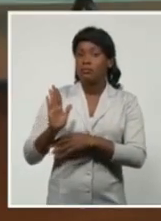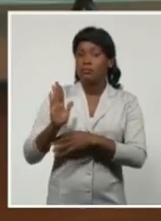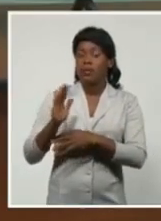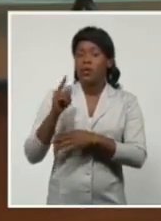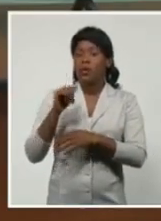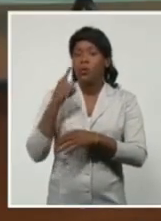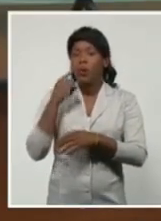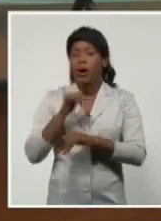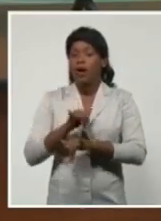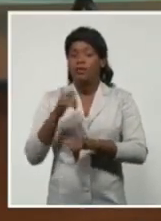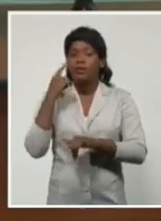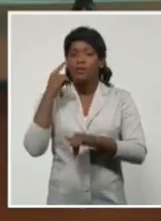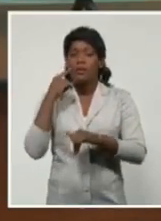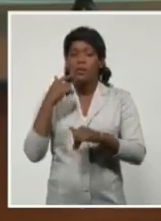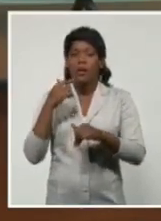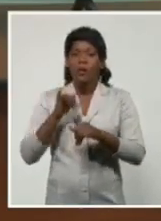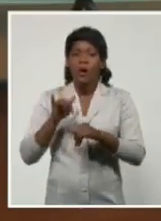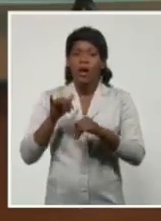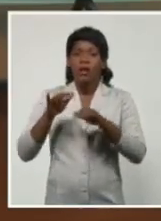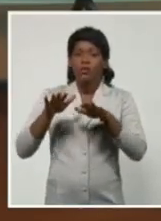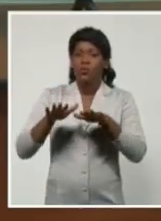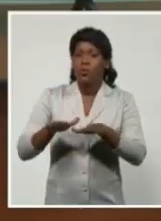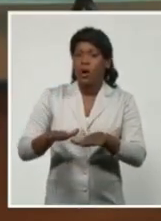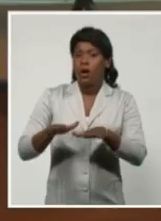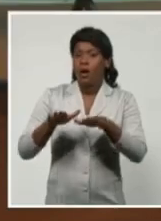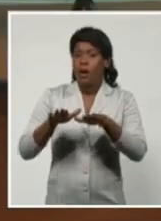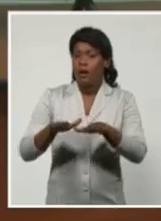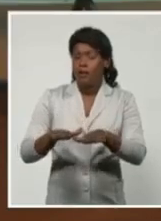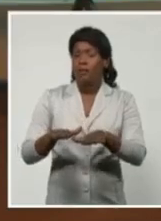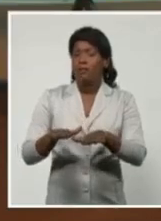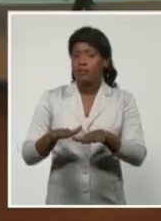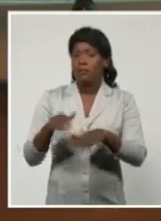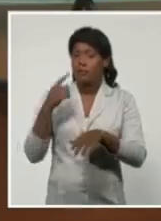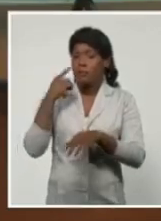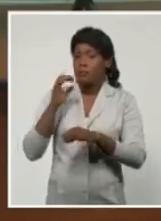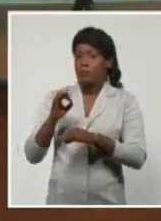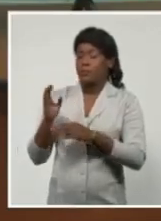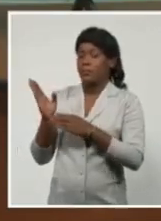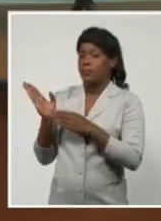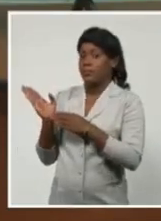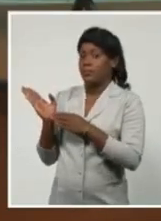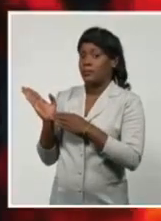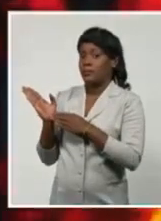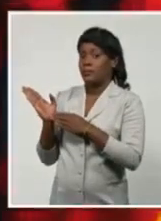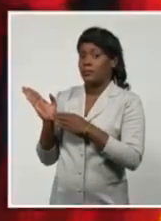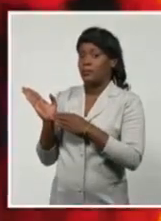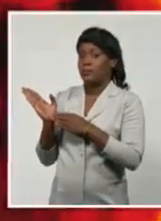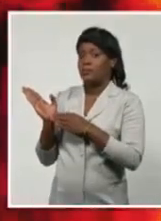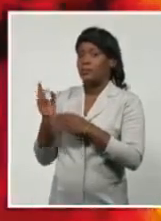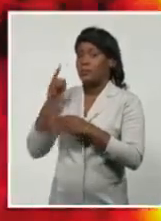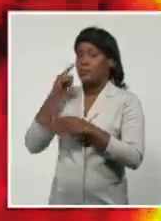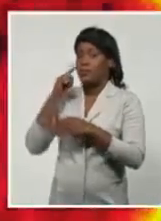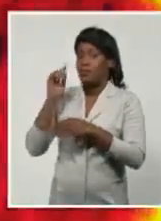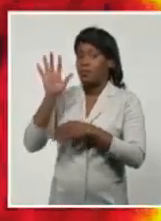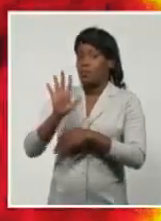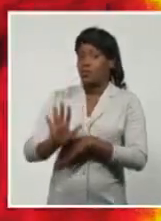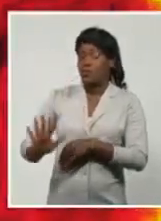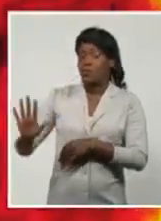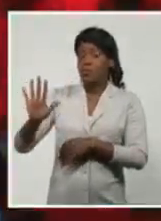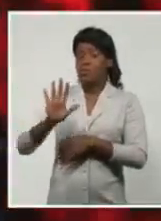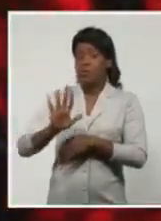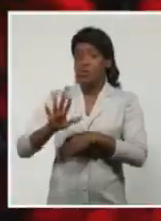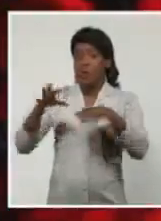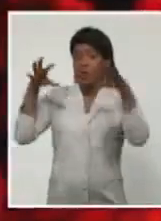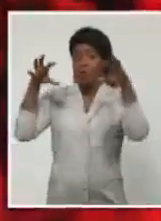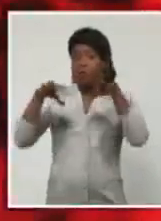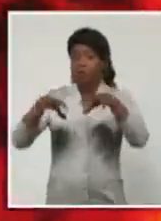débil. Fíjense ahora, aquí en este acercamiento, las zonas de chubacos y lluvias